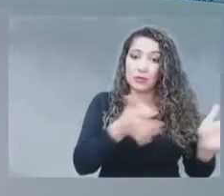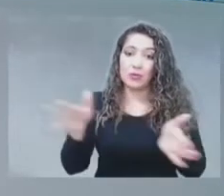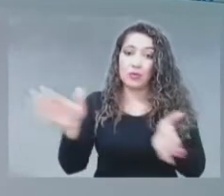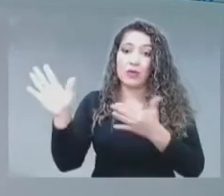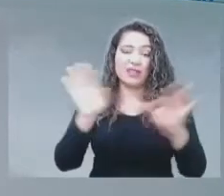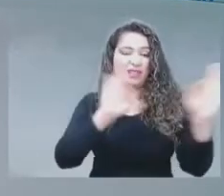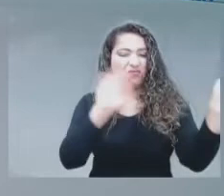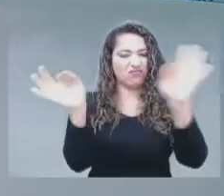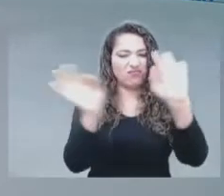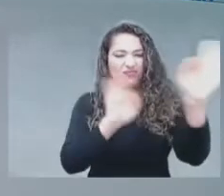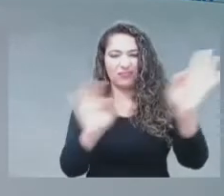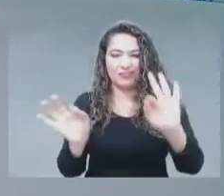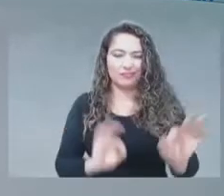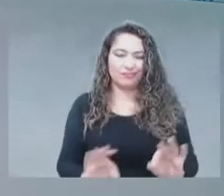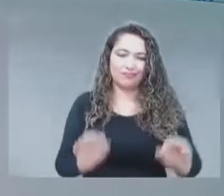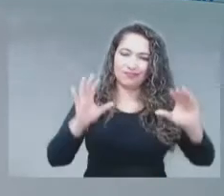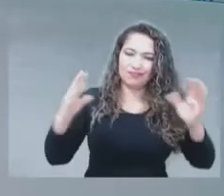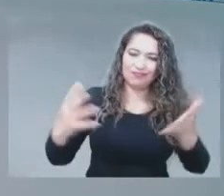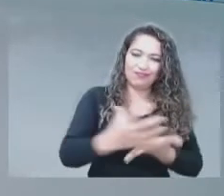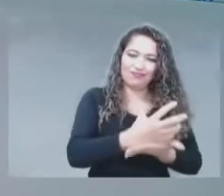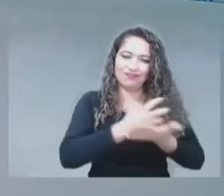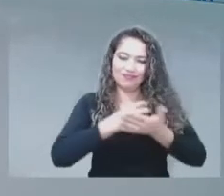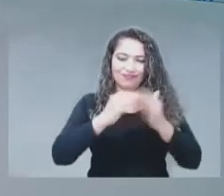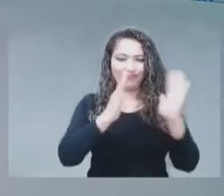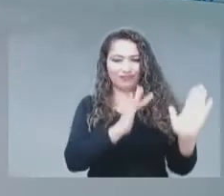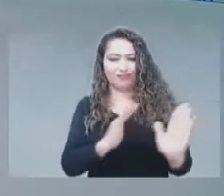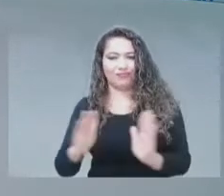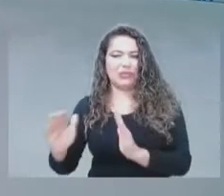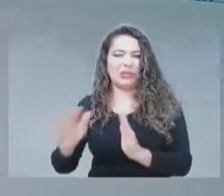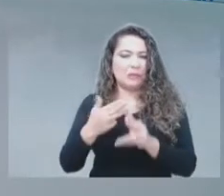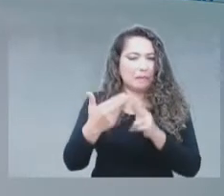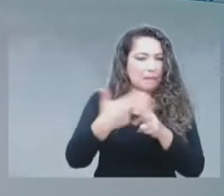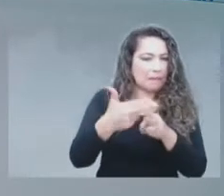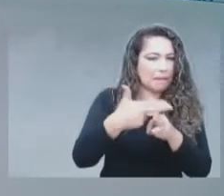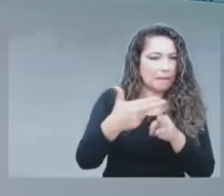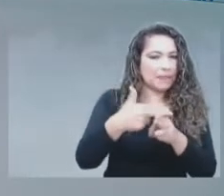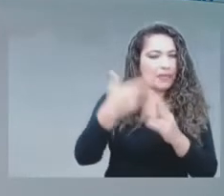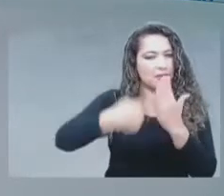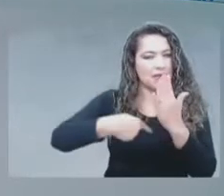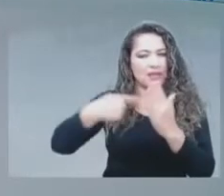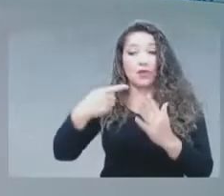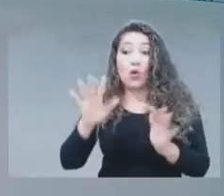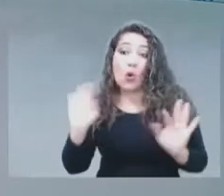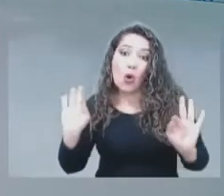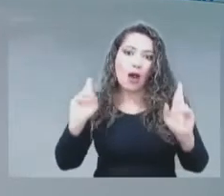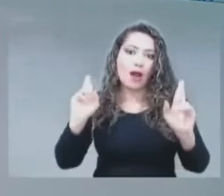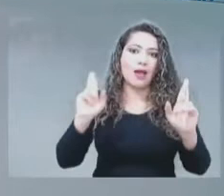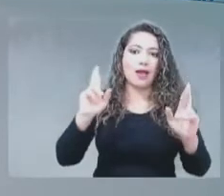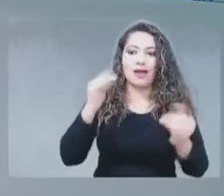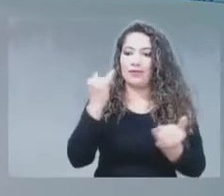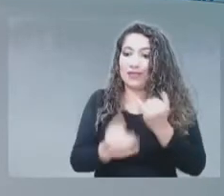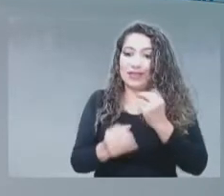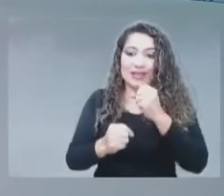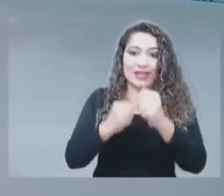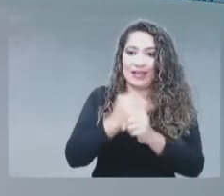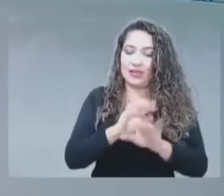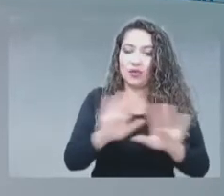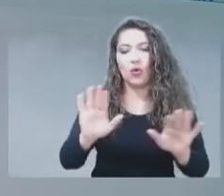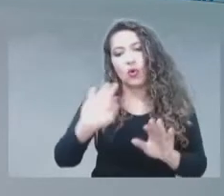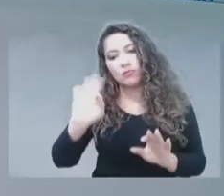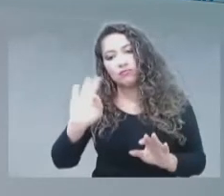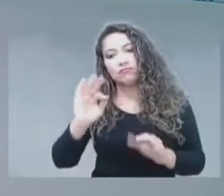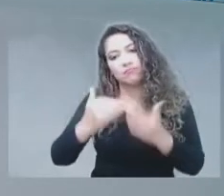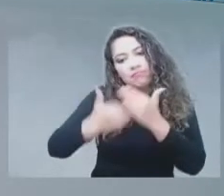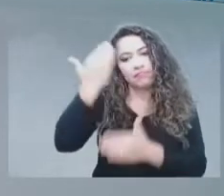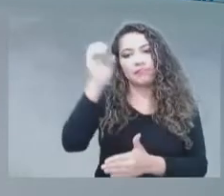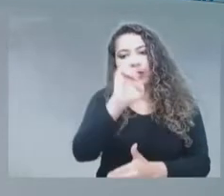depurado en los próximos meses y antes de que termine este año, o por tarde, comenzando el próximo año. La idea es